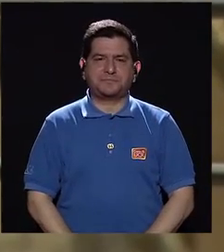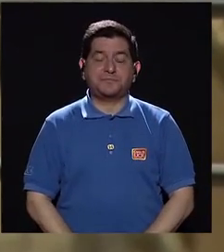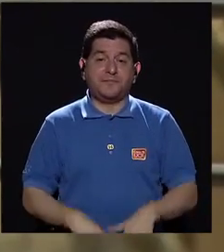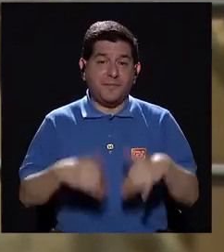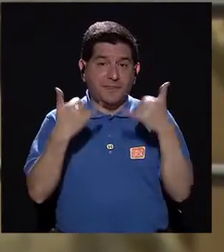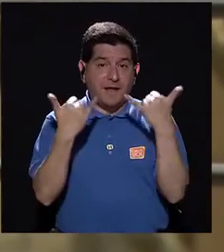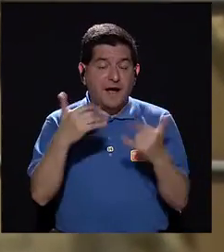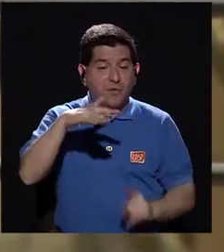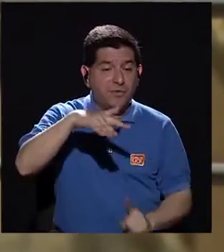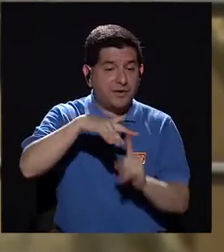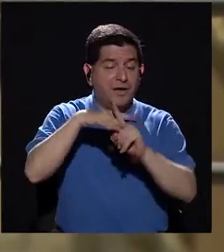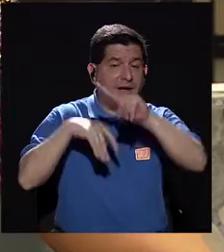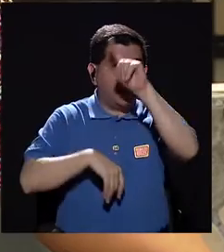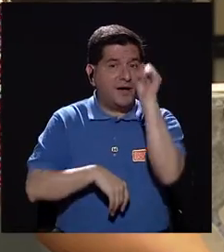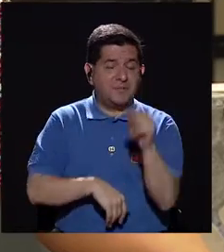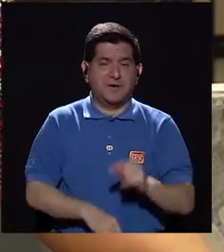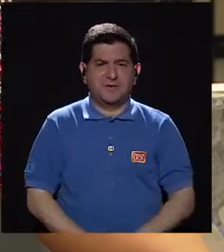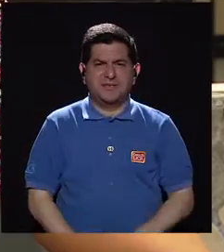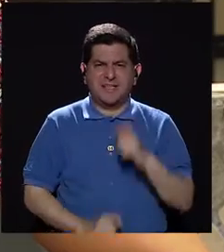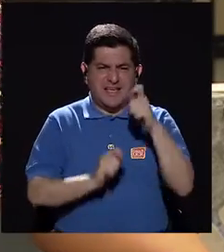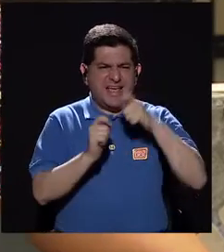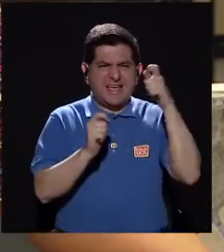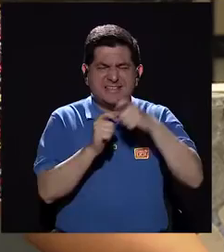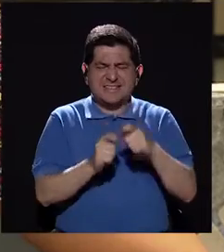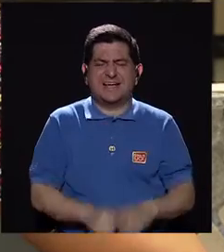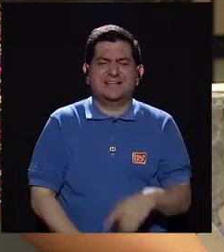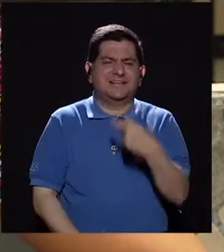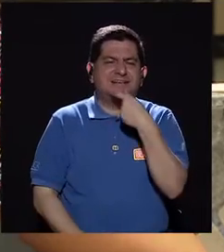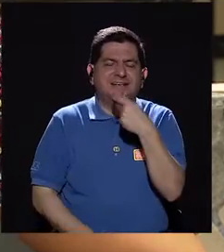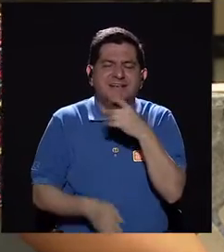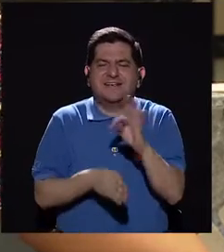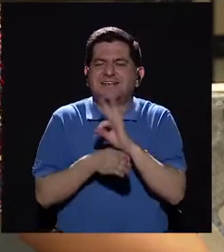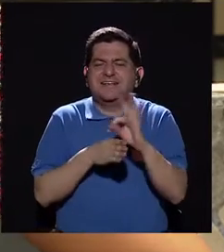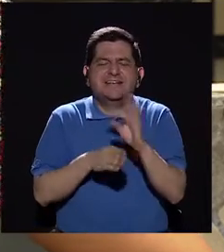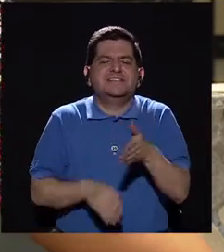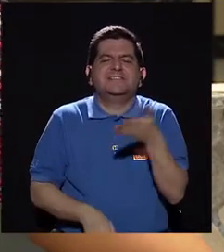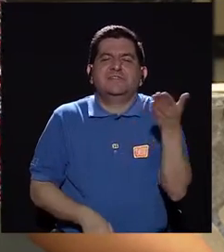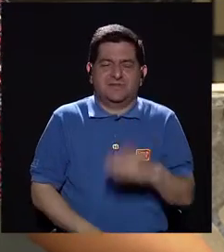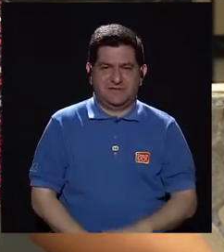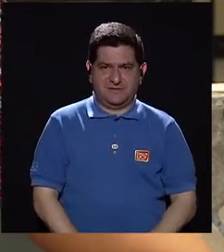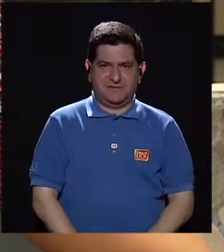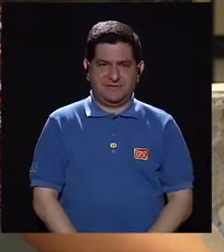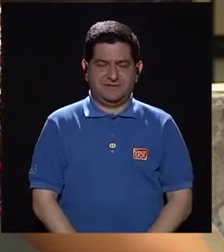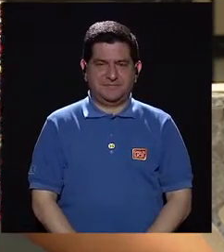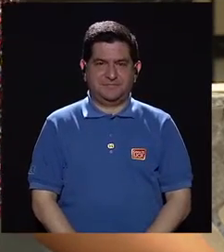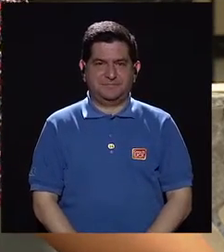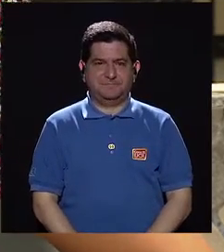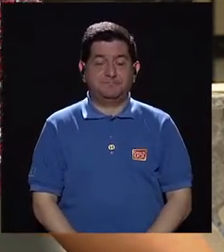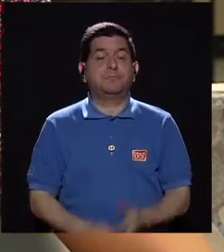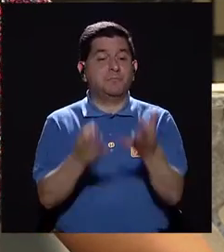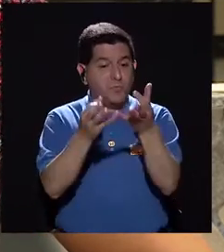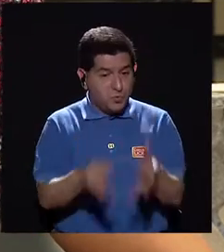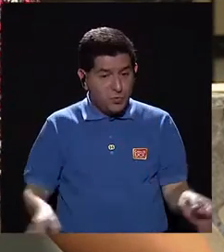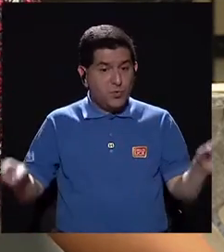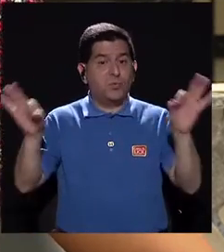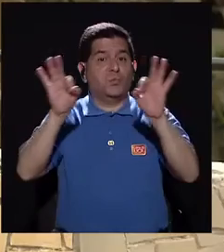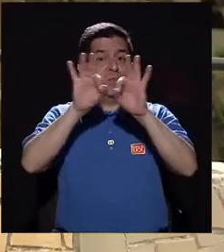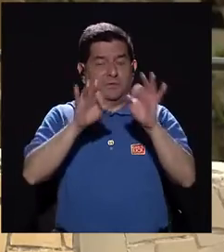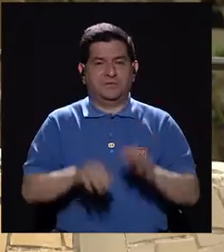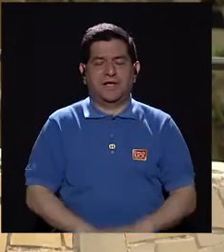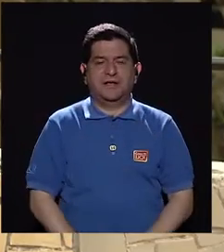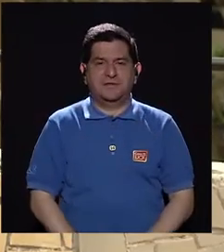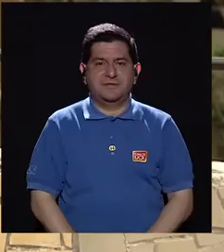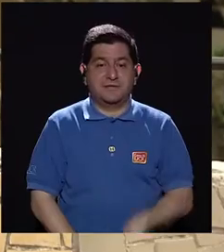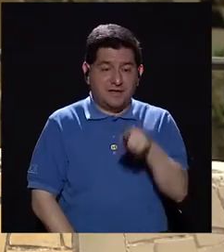Paul, ahora nos surge la pregunta de qué es propiamente la risoterapia, o la terapia a la risa. Muy importante.